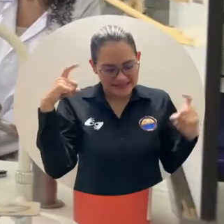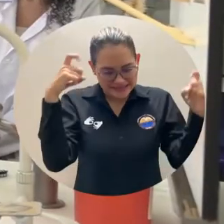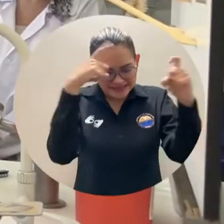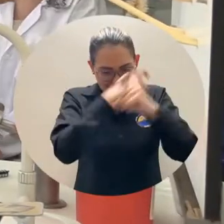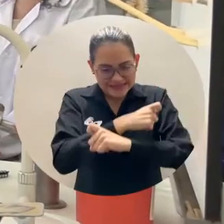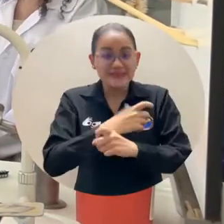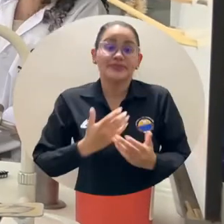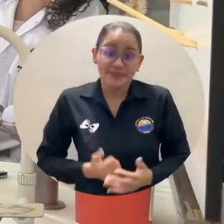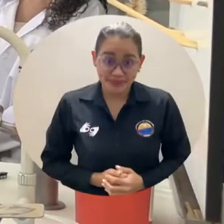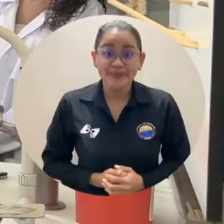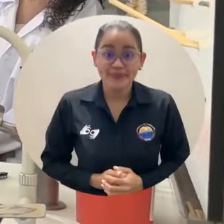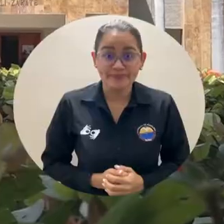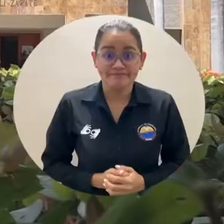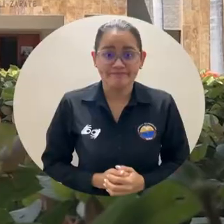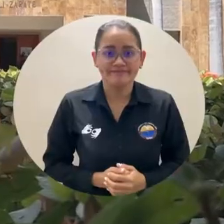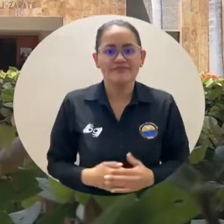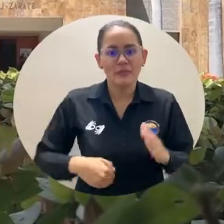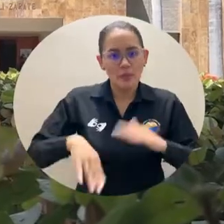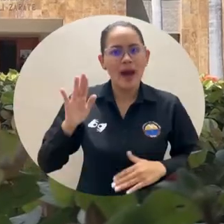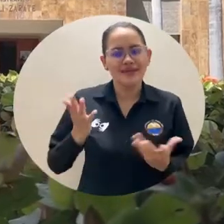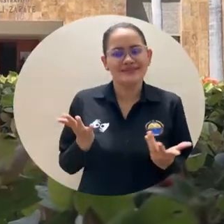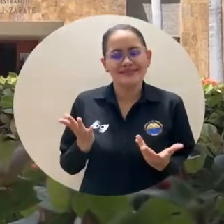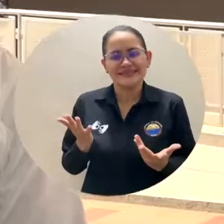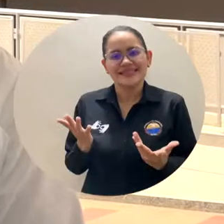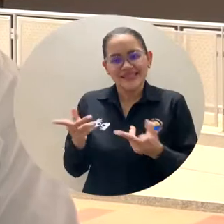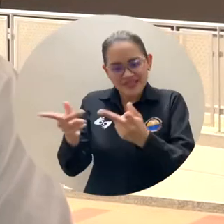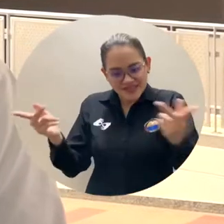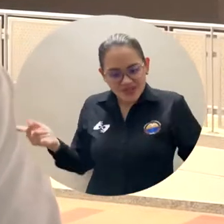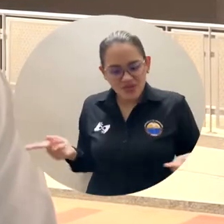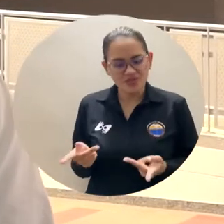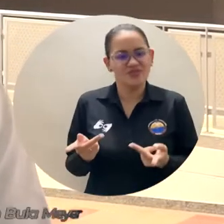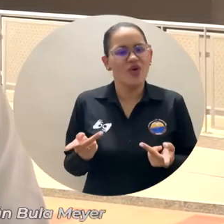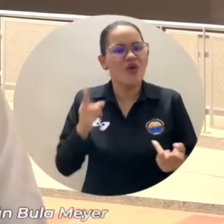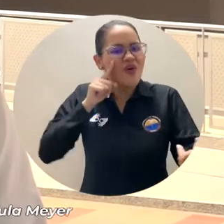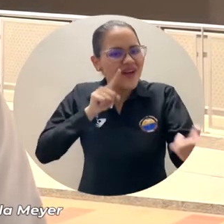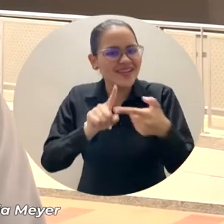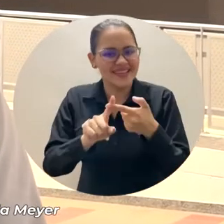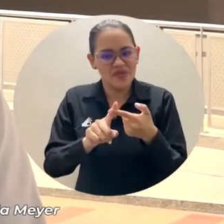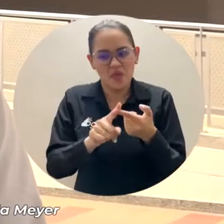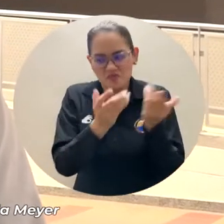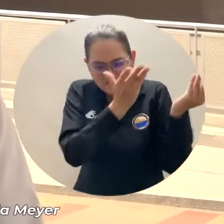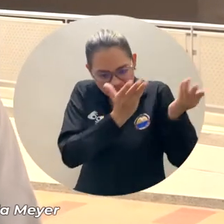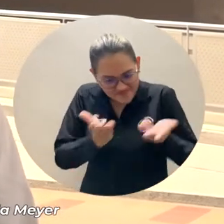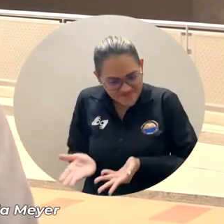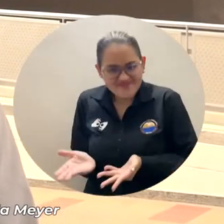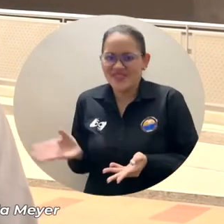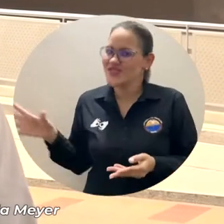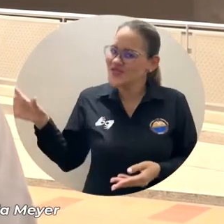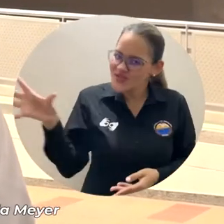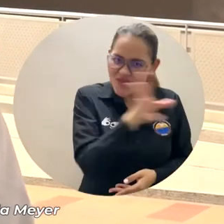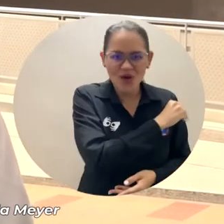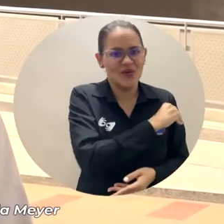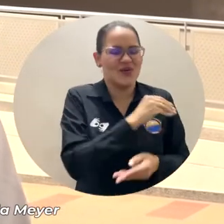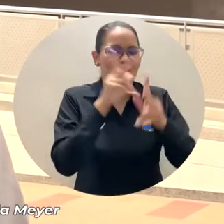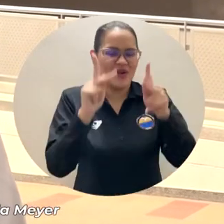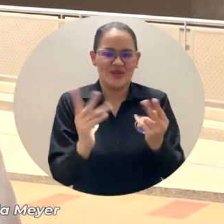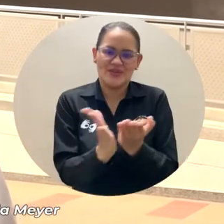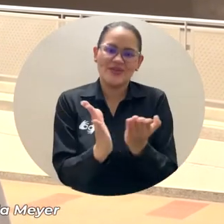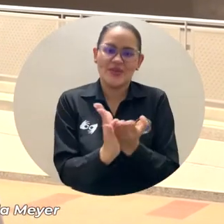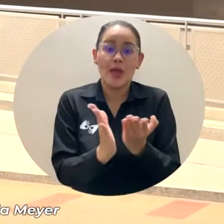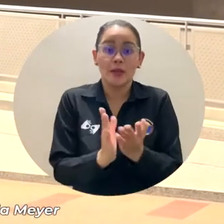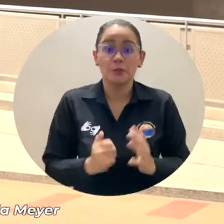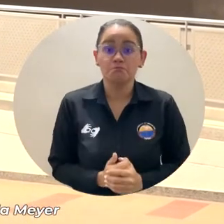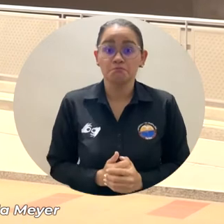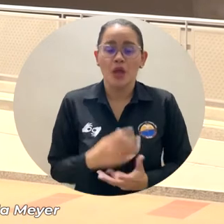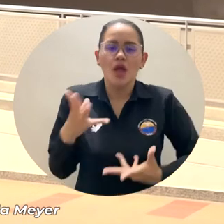estudiantes, docentes. La biblioteca como centro de conocimiento se encuentra preparada para recibir a nuestros